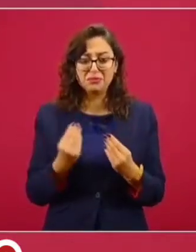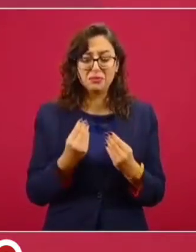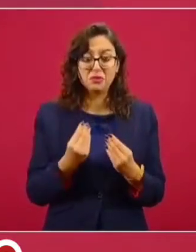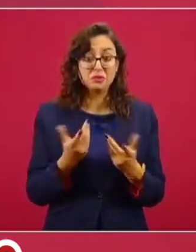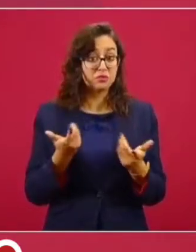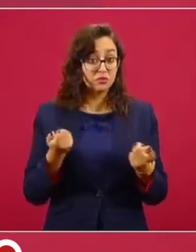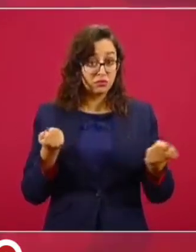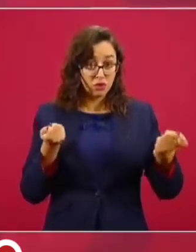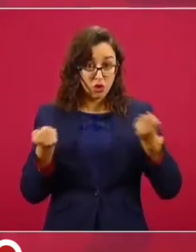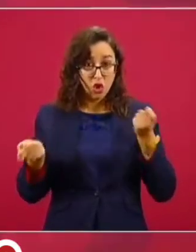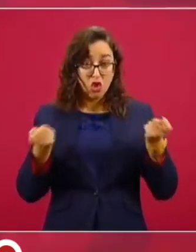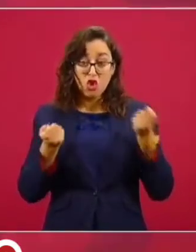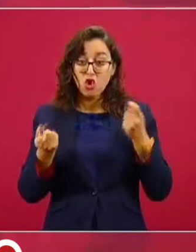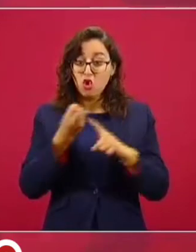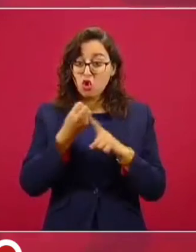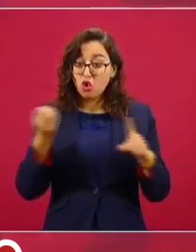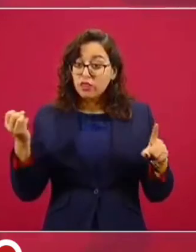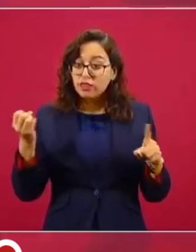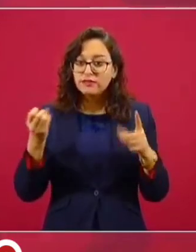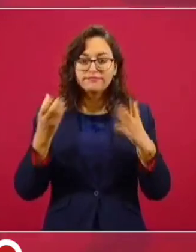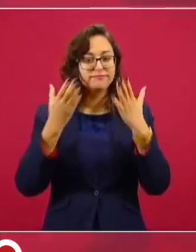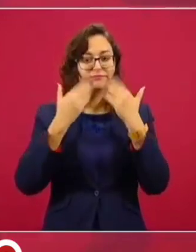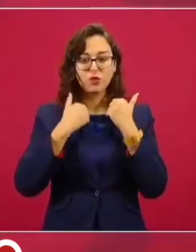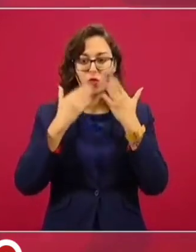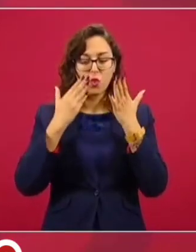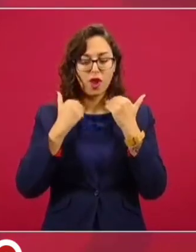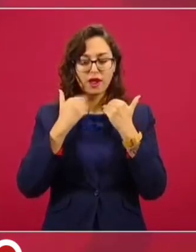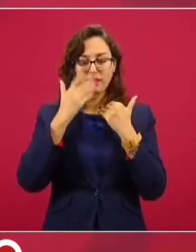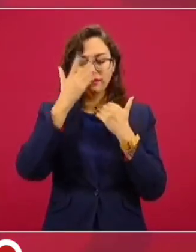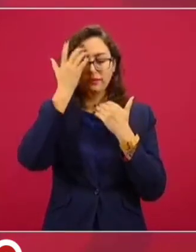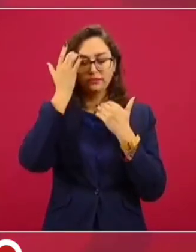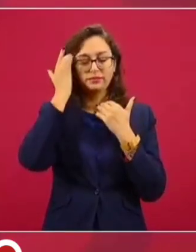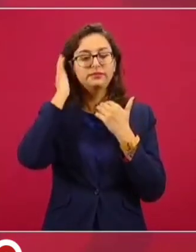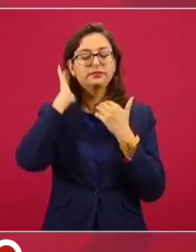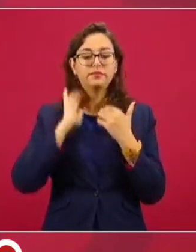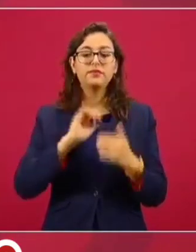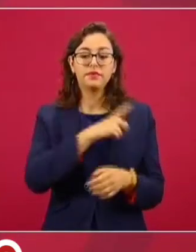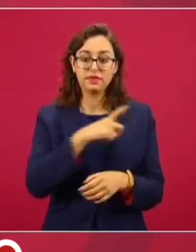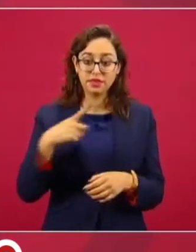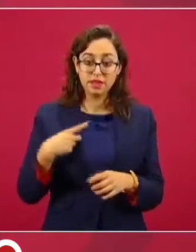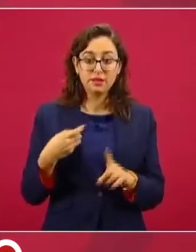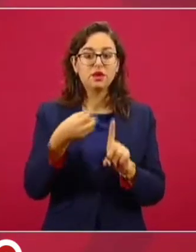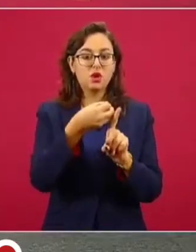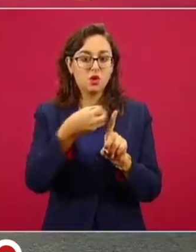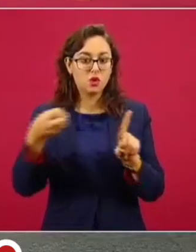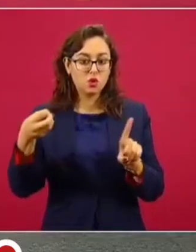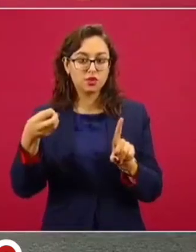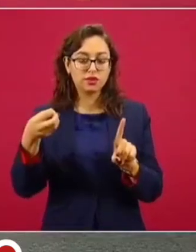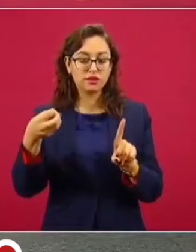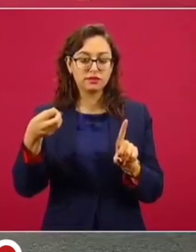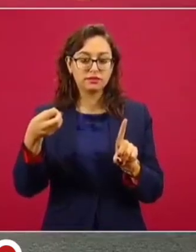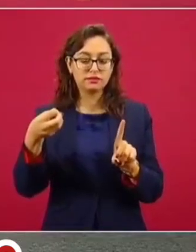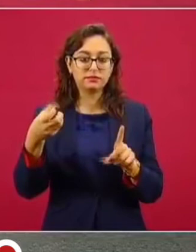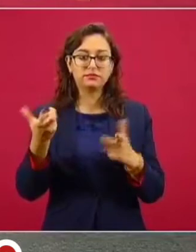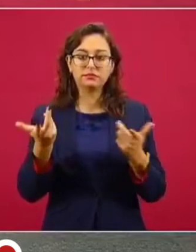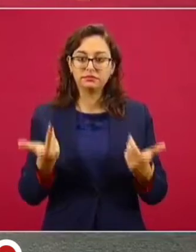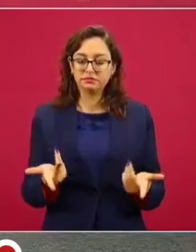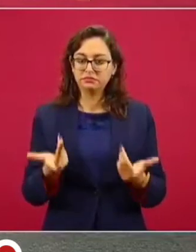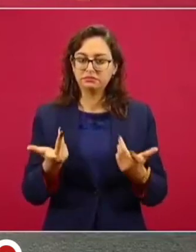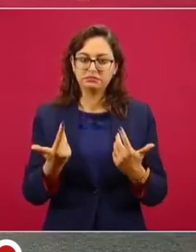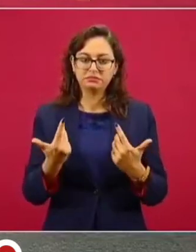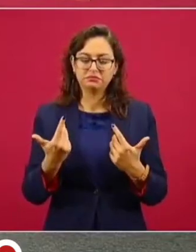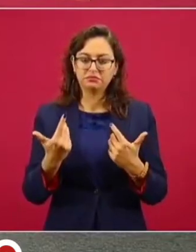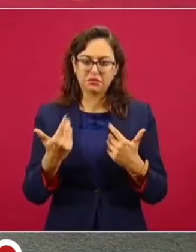control y hay que poner orden. Desde luego, sin limitar